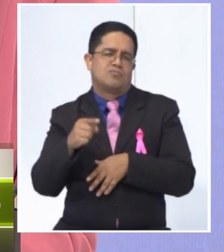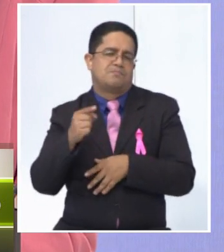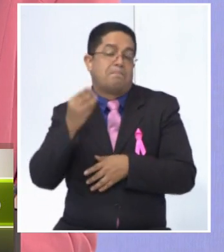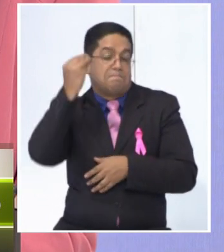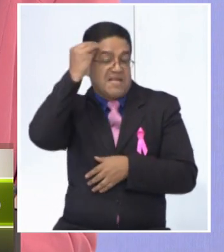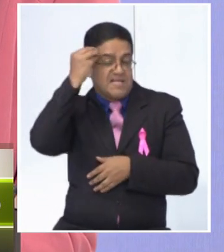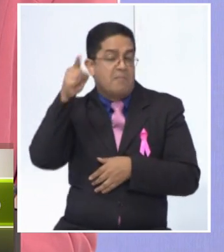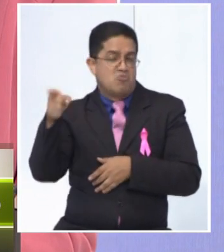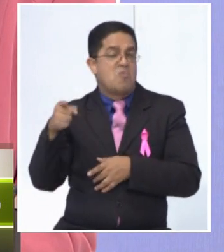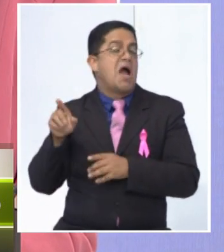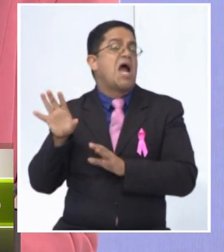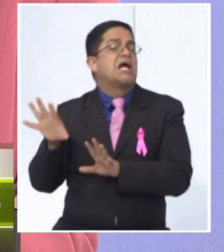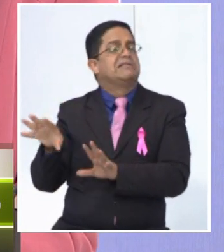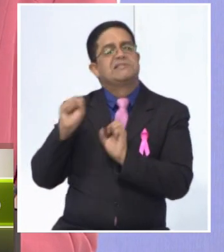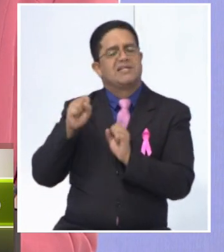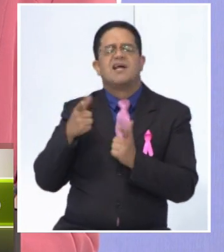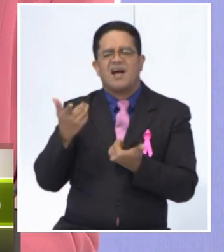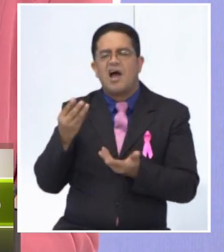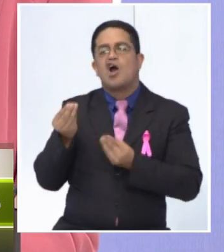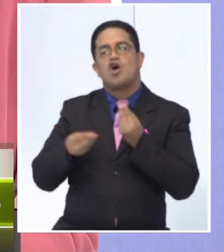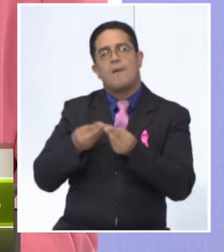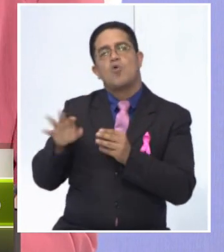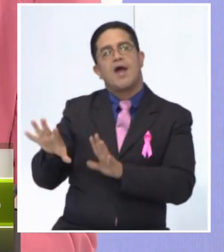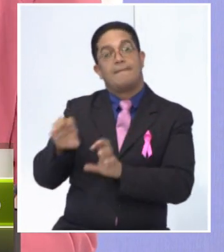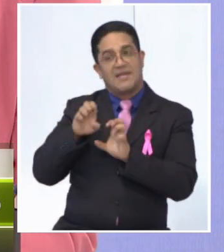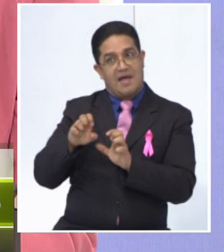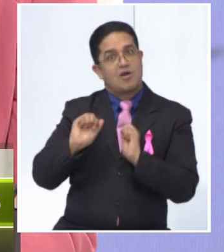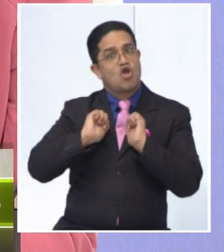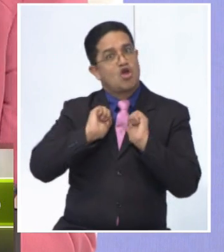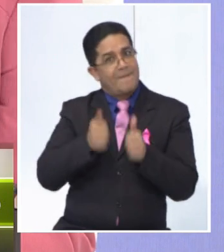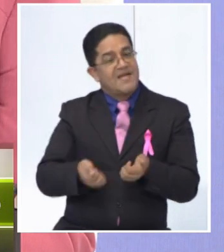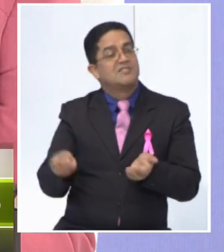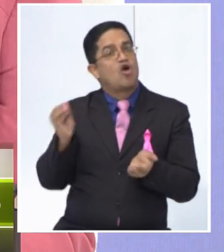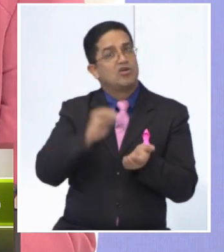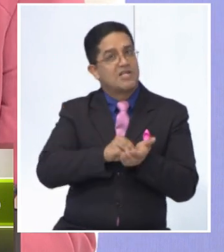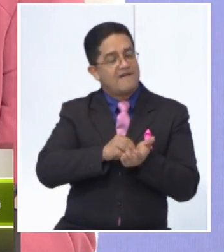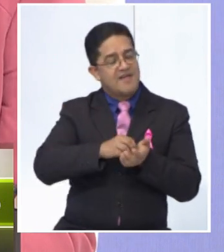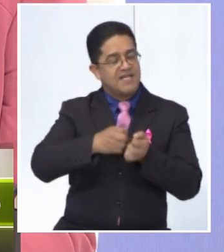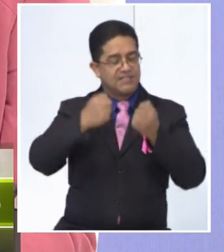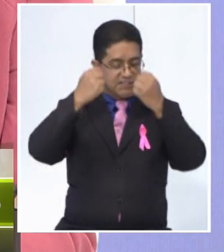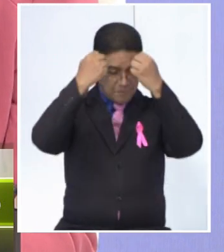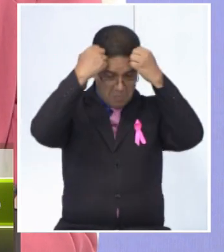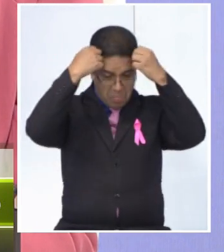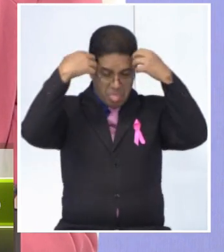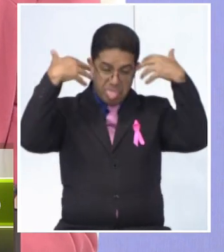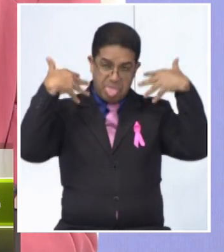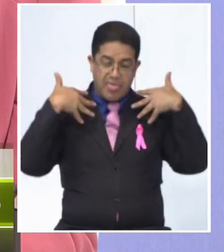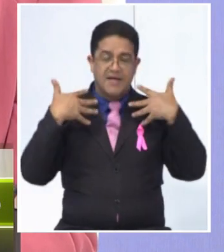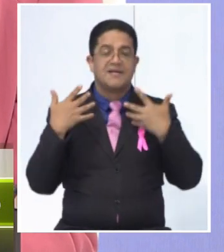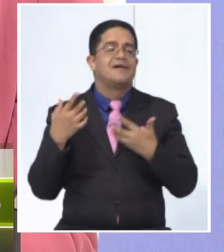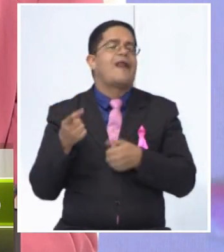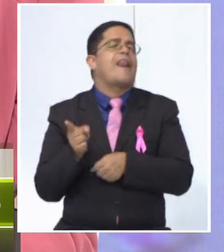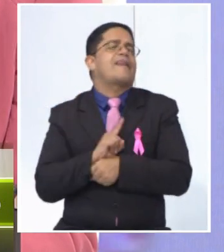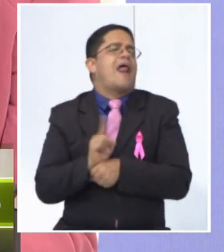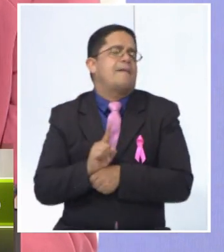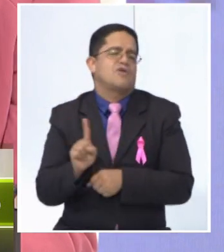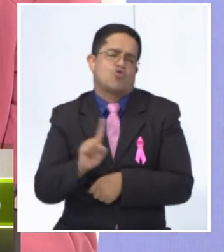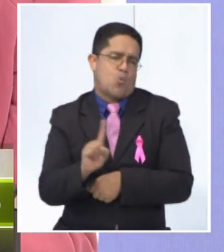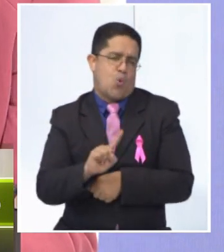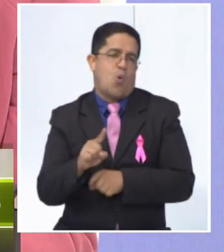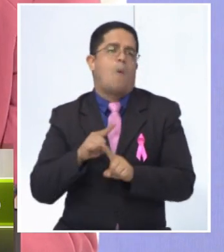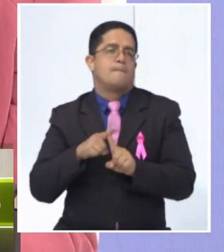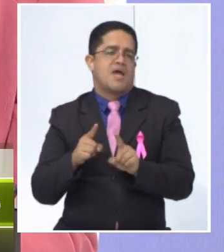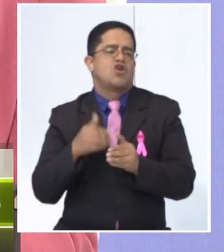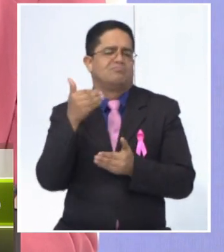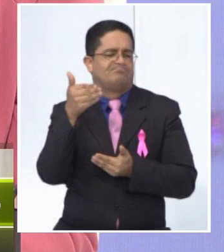persona lo va a entender rápidamente, cómo explicarle que sí, este cabello va volver a salir en un tiempo de repente, no tan rápido, pero va a tener un